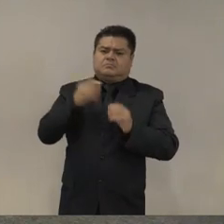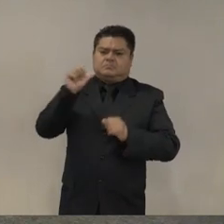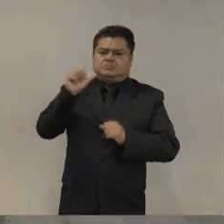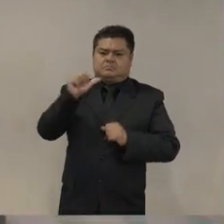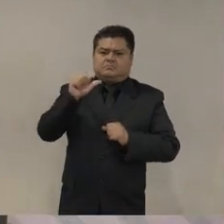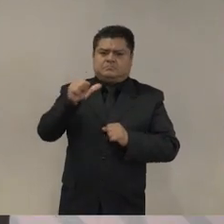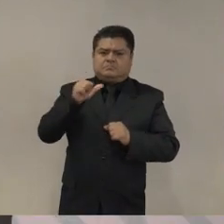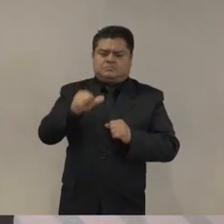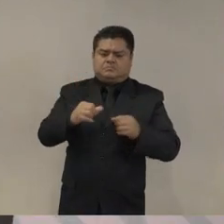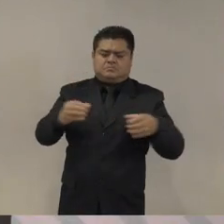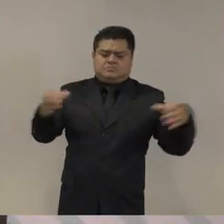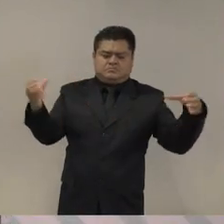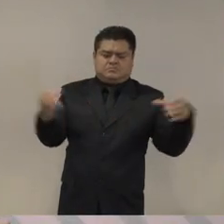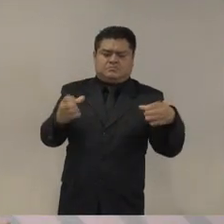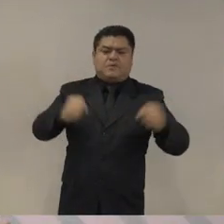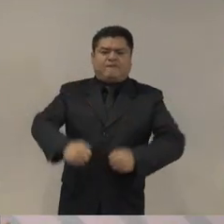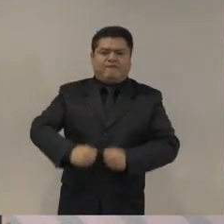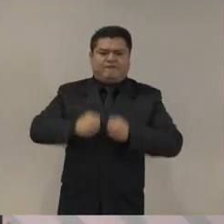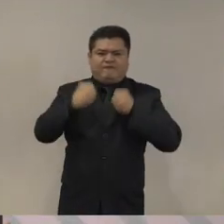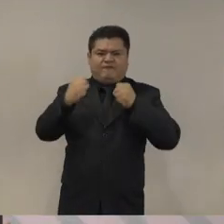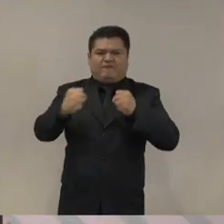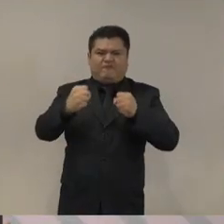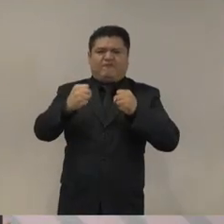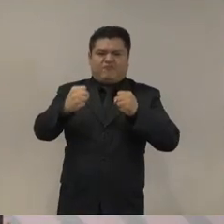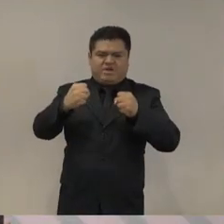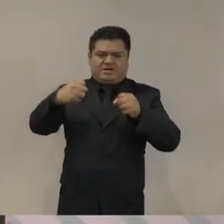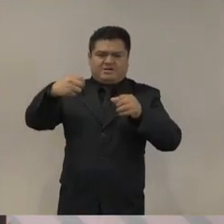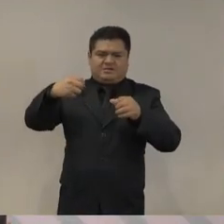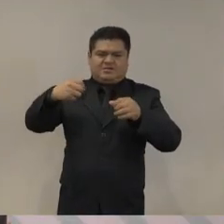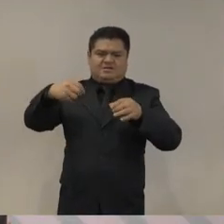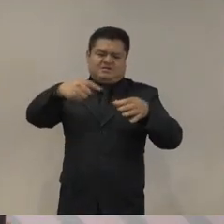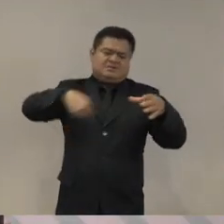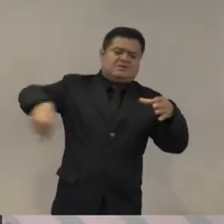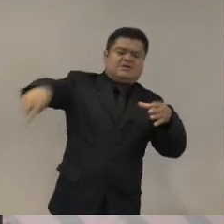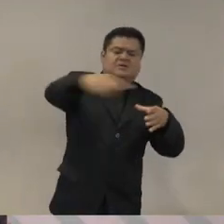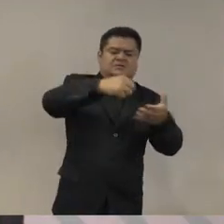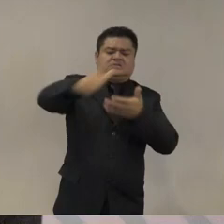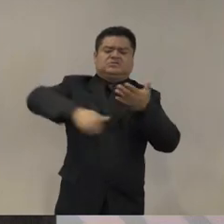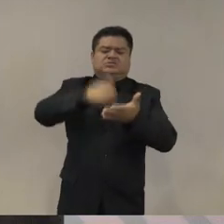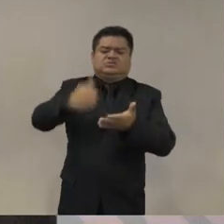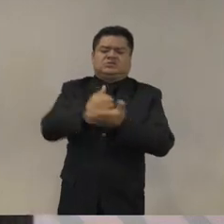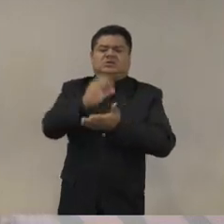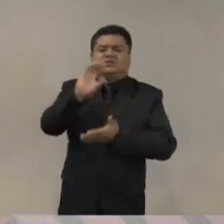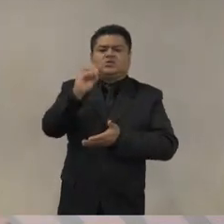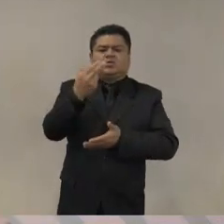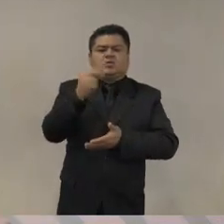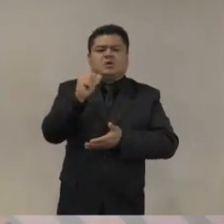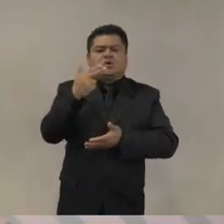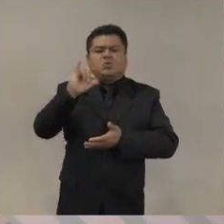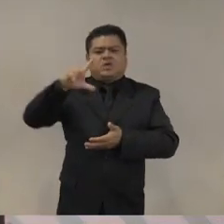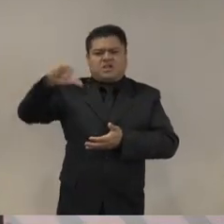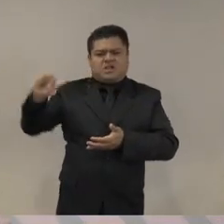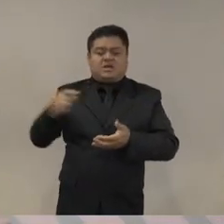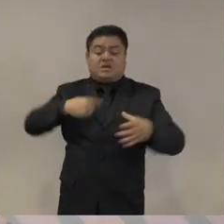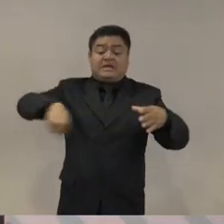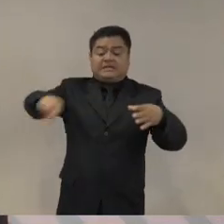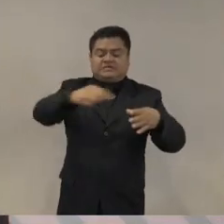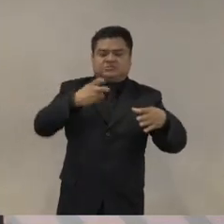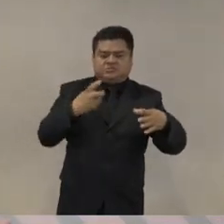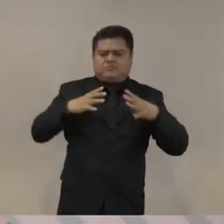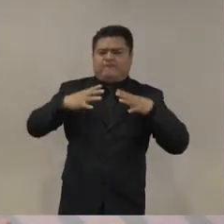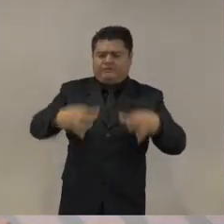Coahuila y bueno ¿qué nos dice este modelo? y lo saco a colación porque